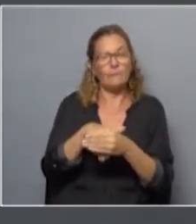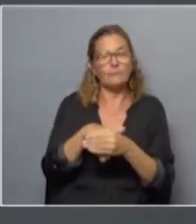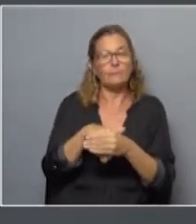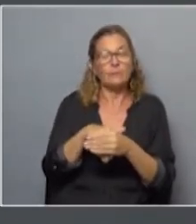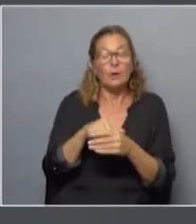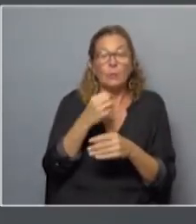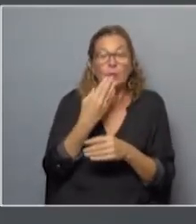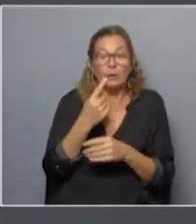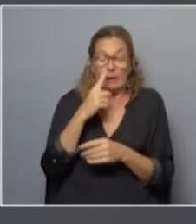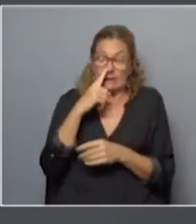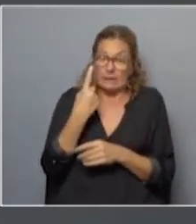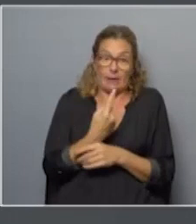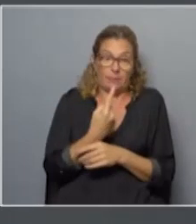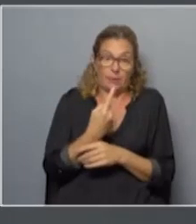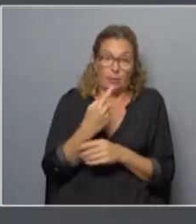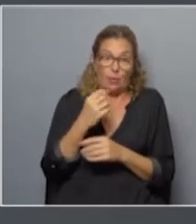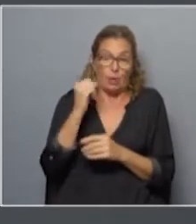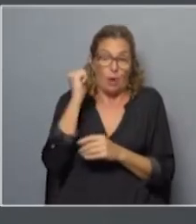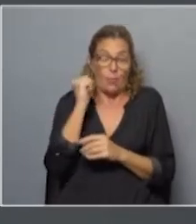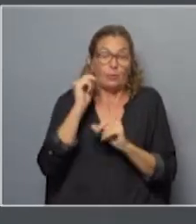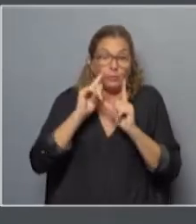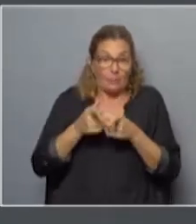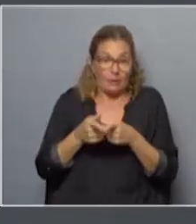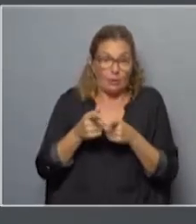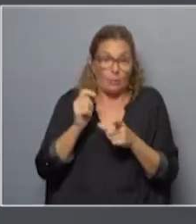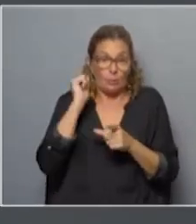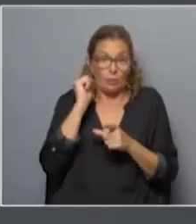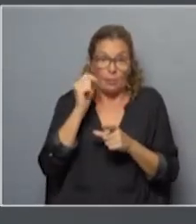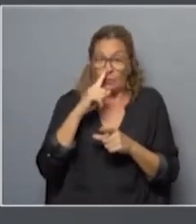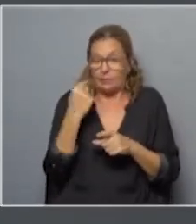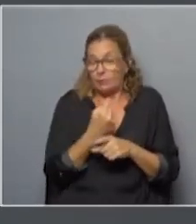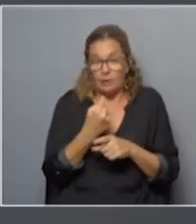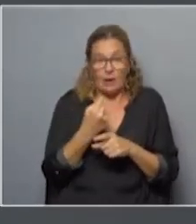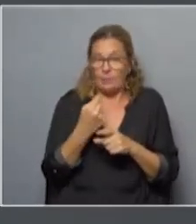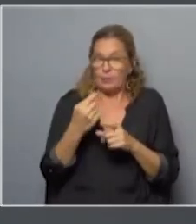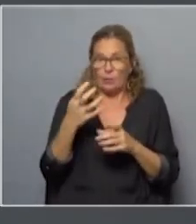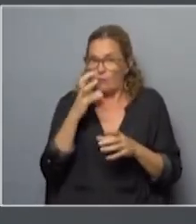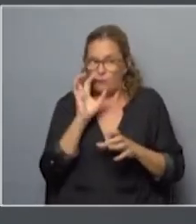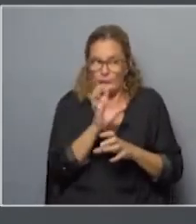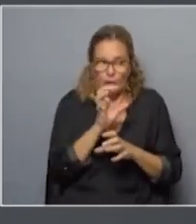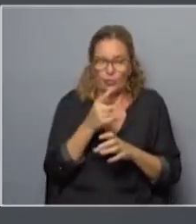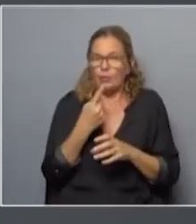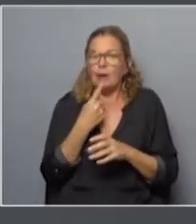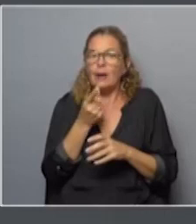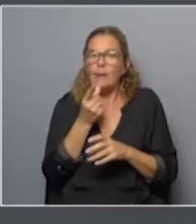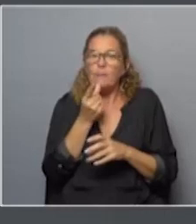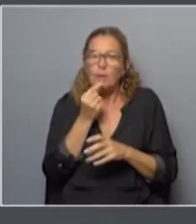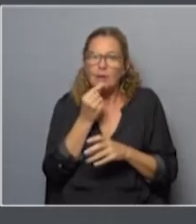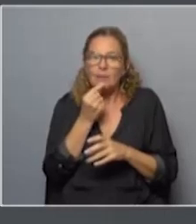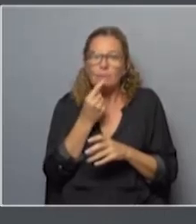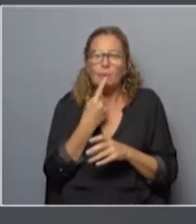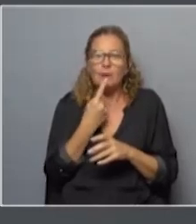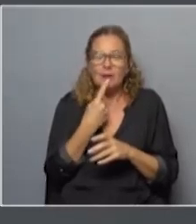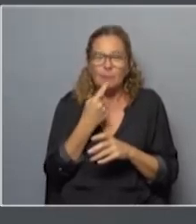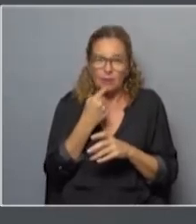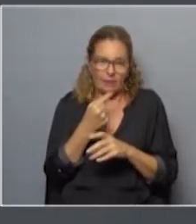Y bueno, al ser urgente y ómnibus a la vez, es como un ómnibus que anda rápido, como un rápido y furioso de la política, por decirlo así. Eso